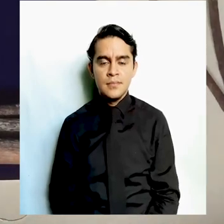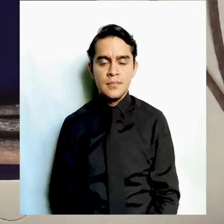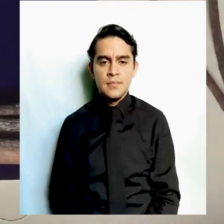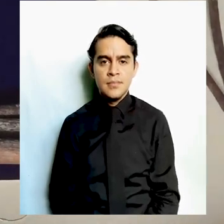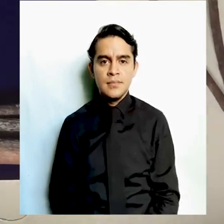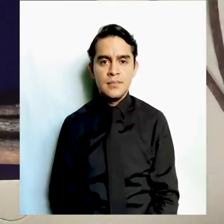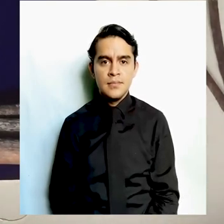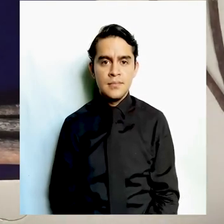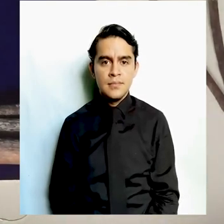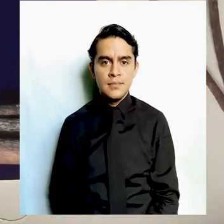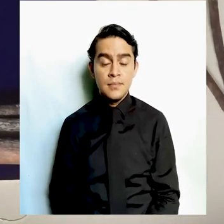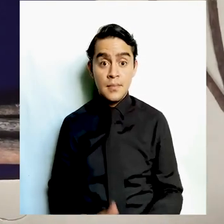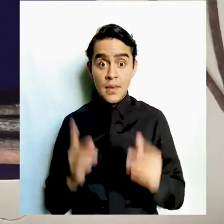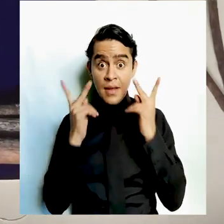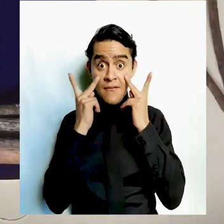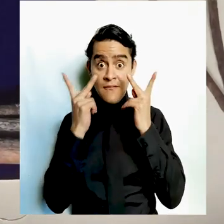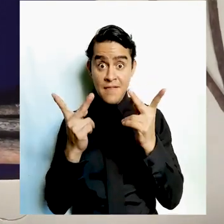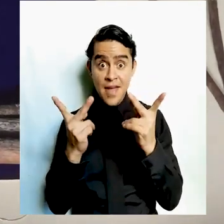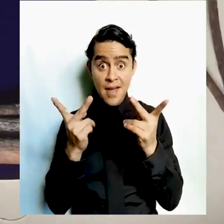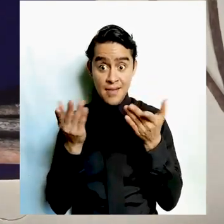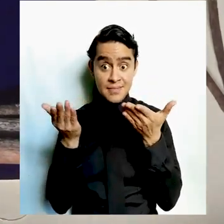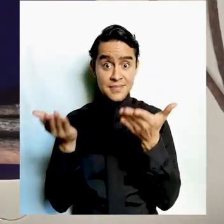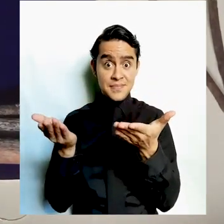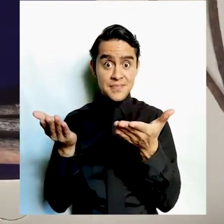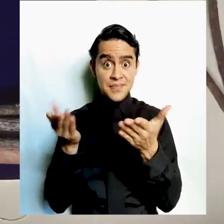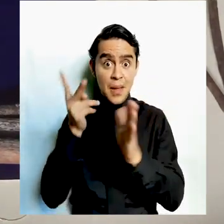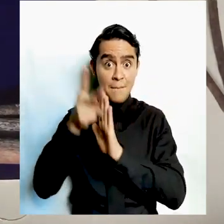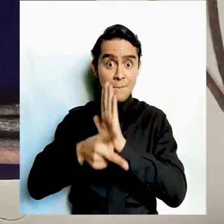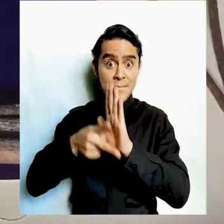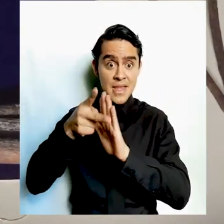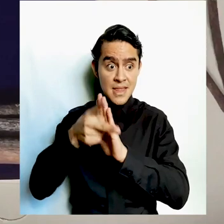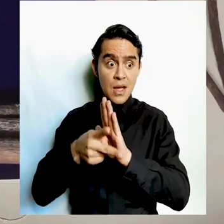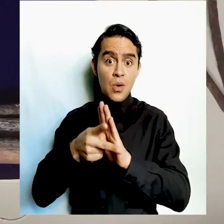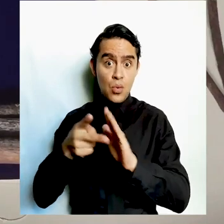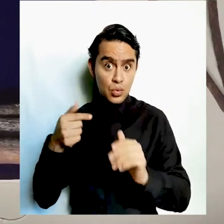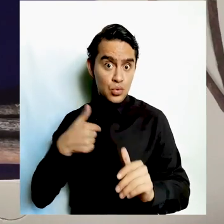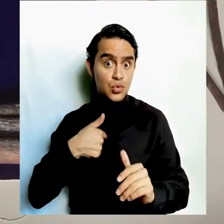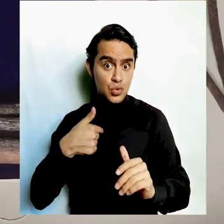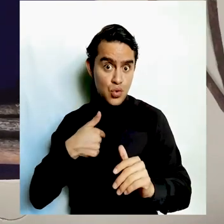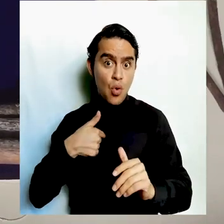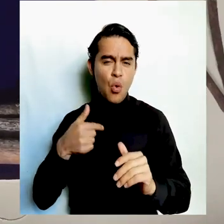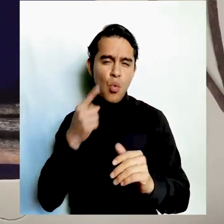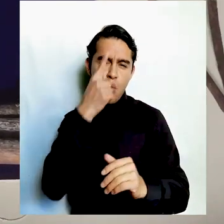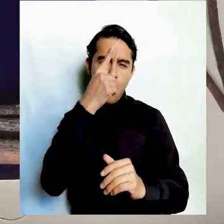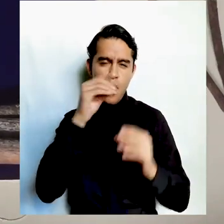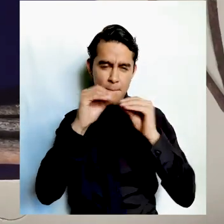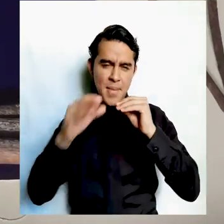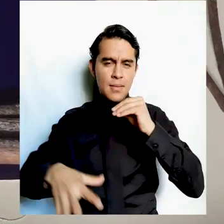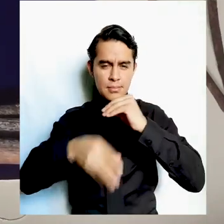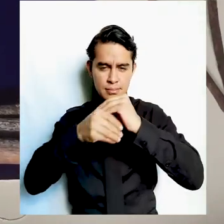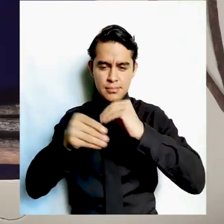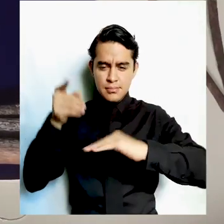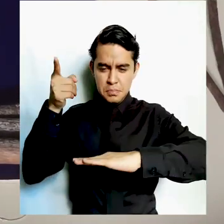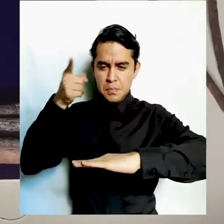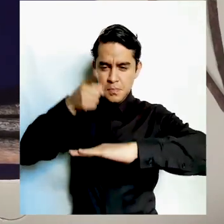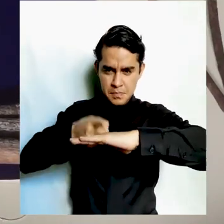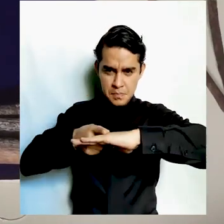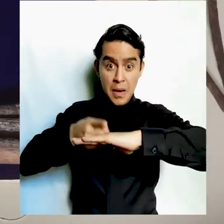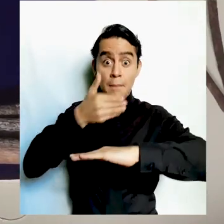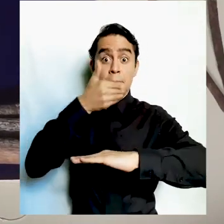Como puedes apreciar ahora en el video estoy agregando una ramita más para que se vea mejor.